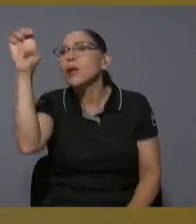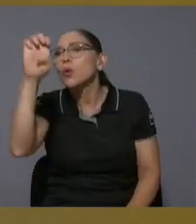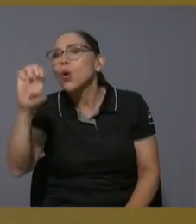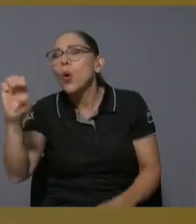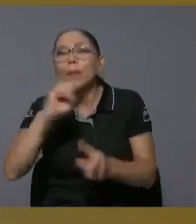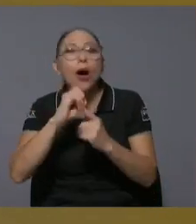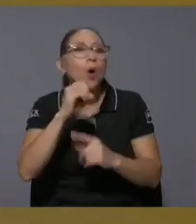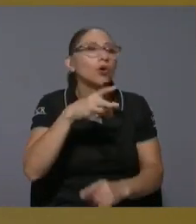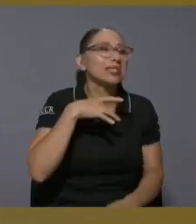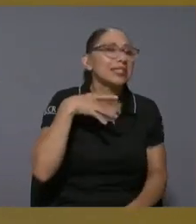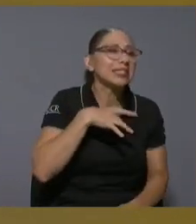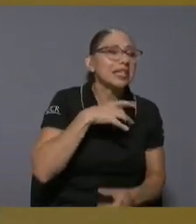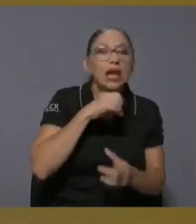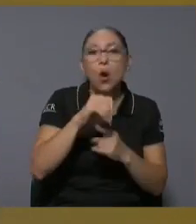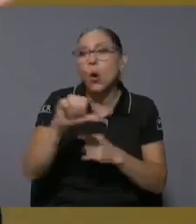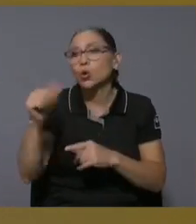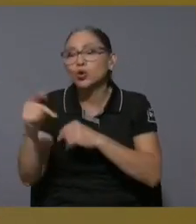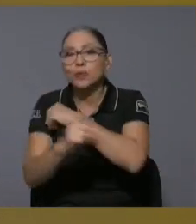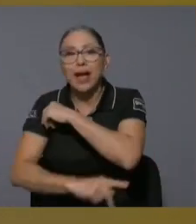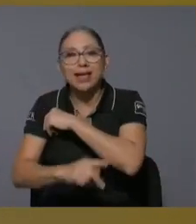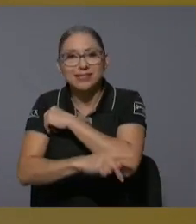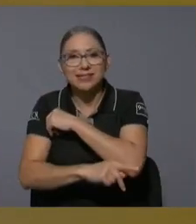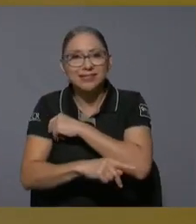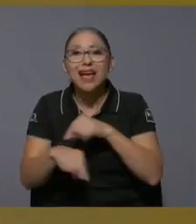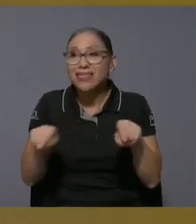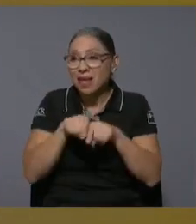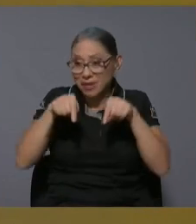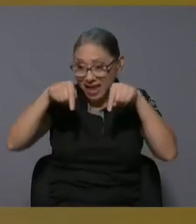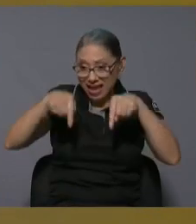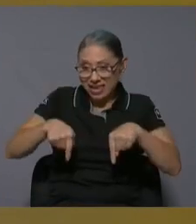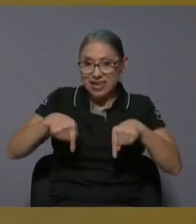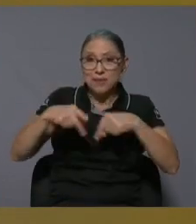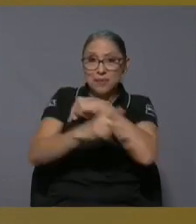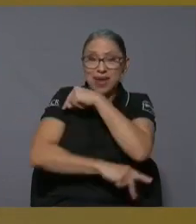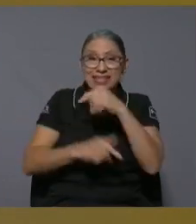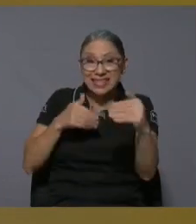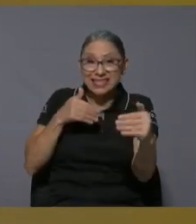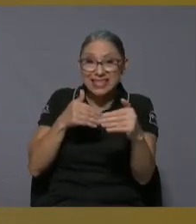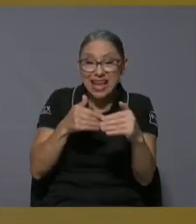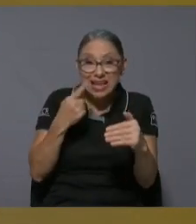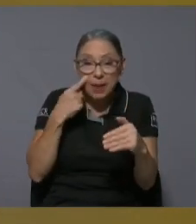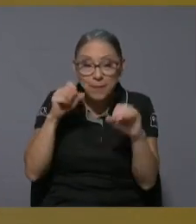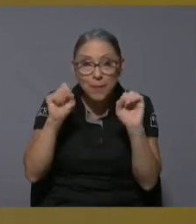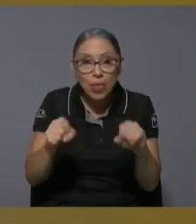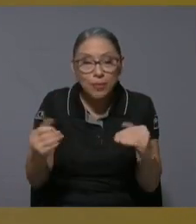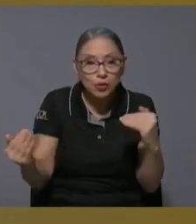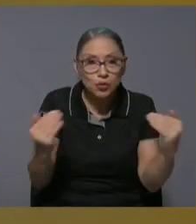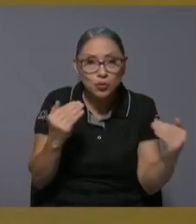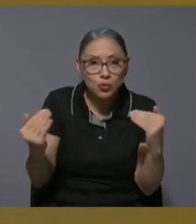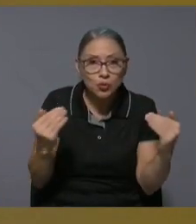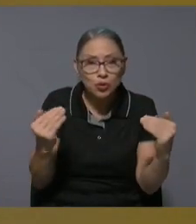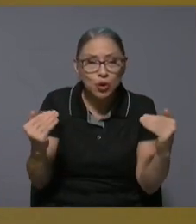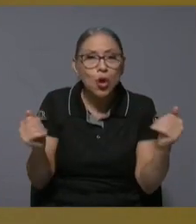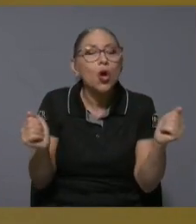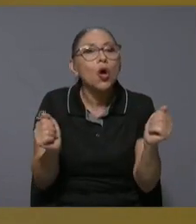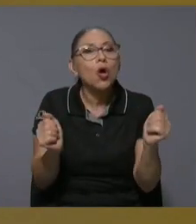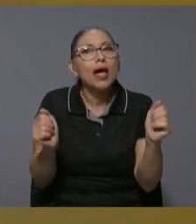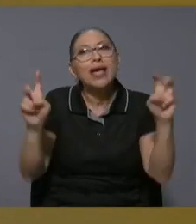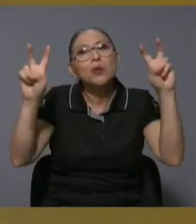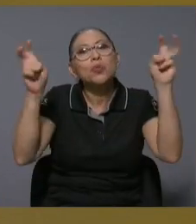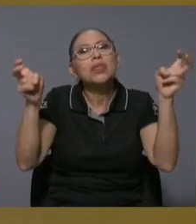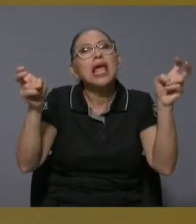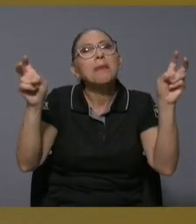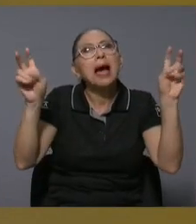necesariamente o a otros países aquí en el vecindario en el tema que parece entre comillas más sencillo nos hemos